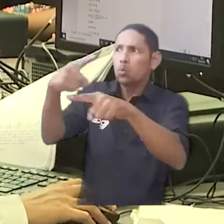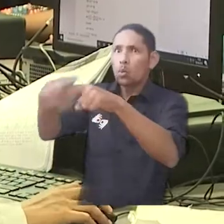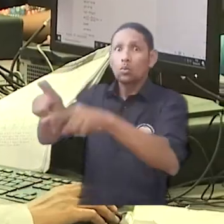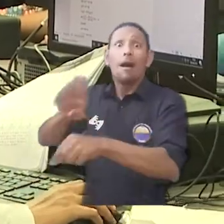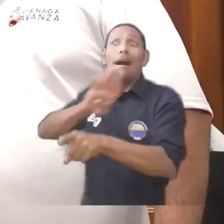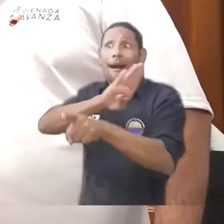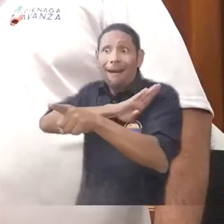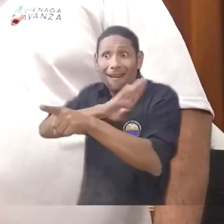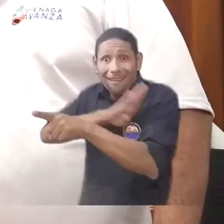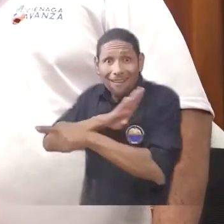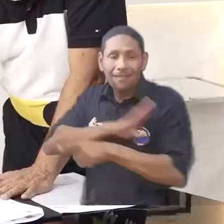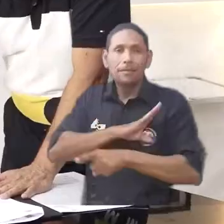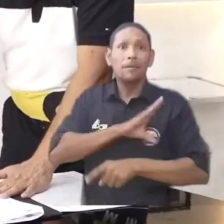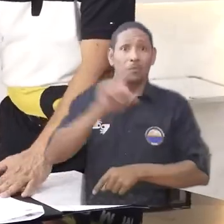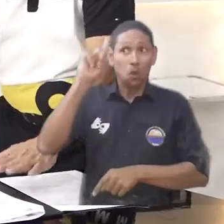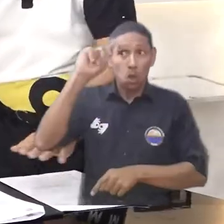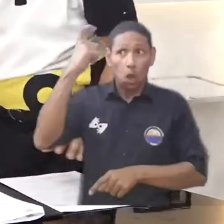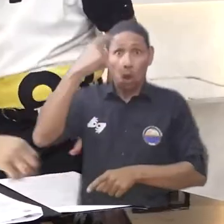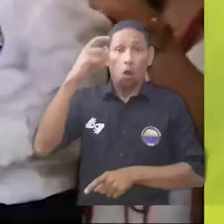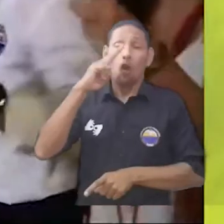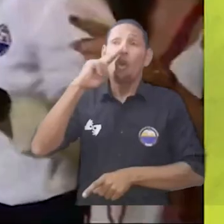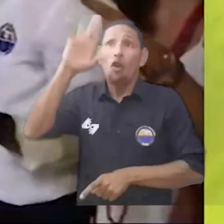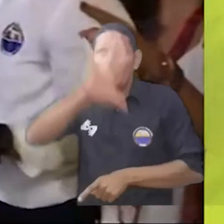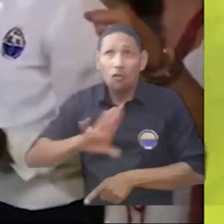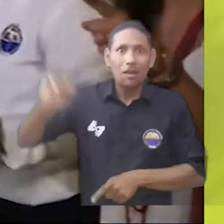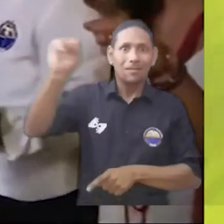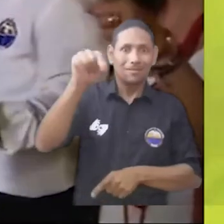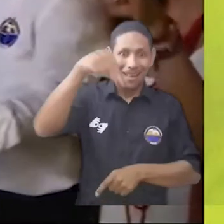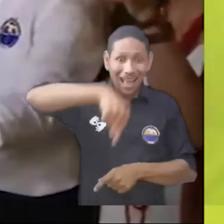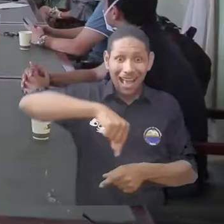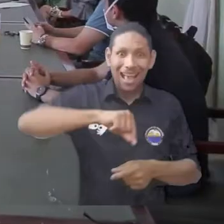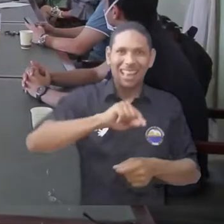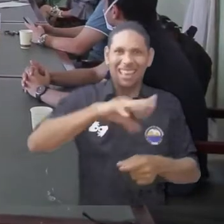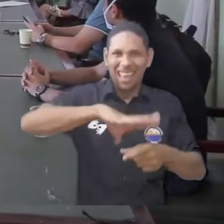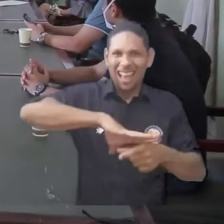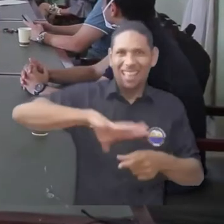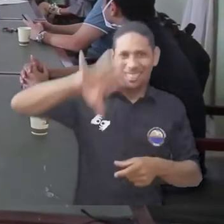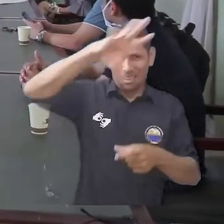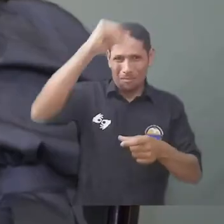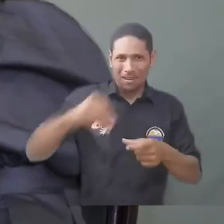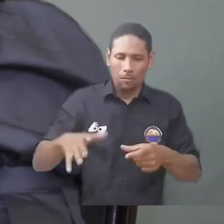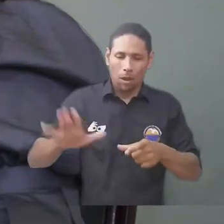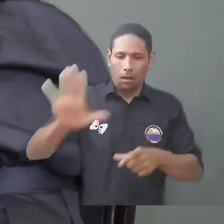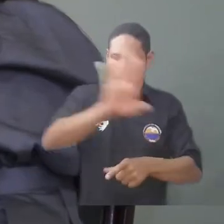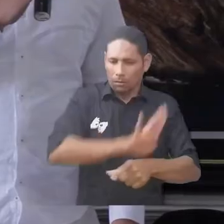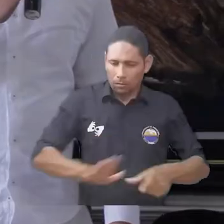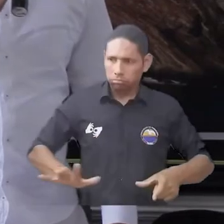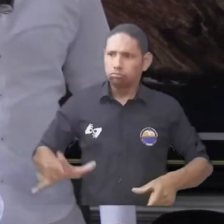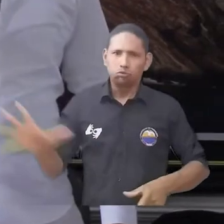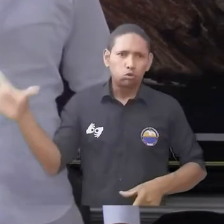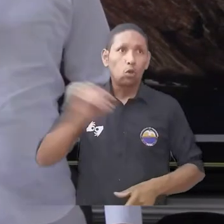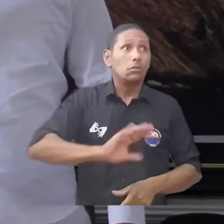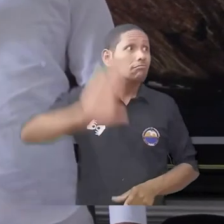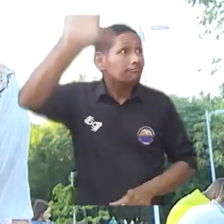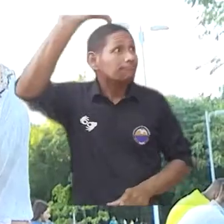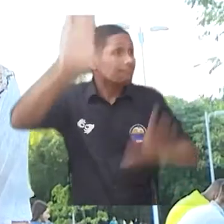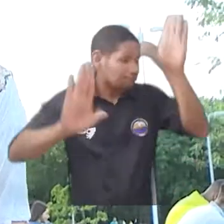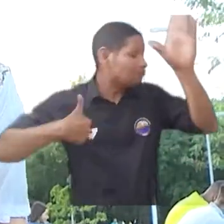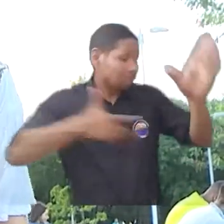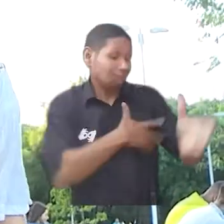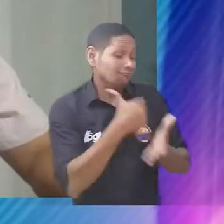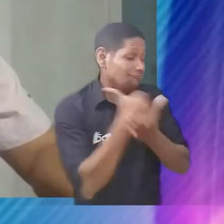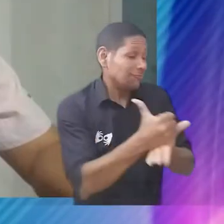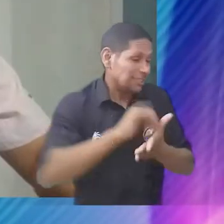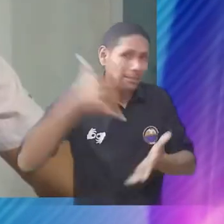entidades, alcaldías municipales, el gobierno nacional y la asamblea han dicho presente para beneficiar a los